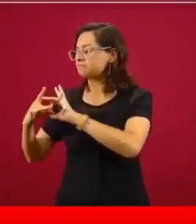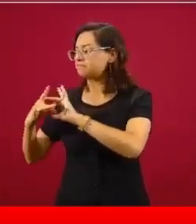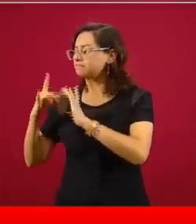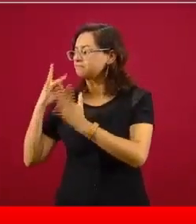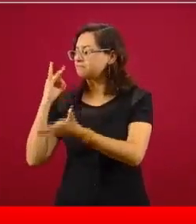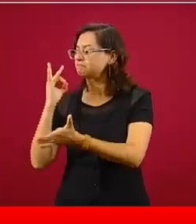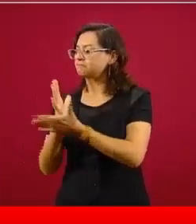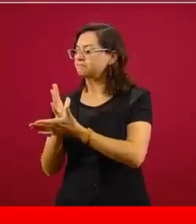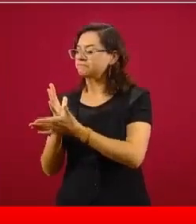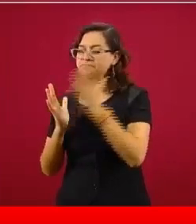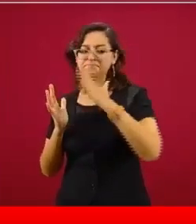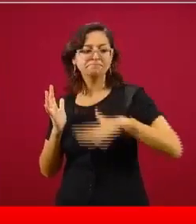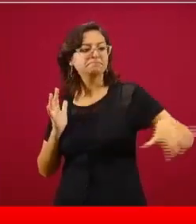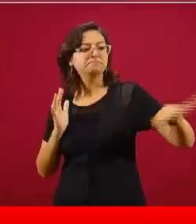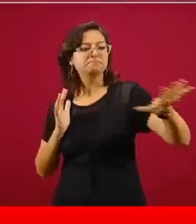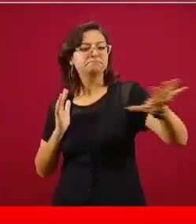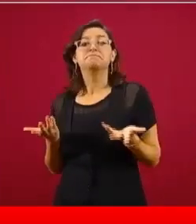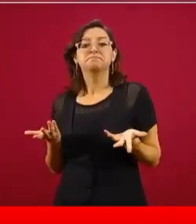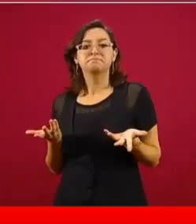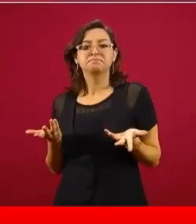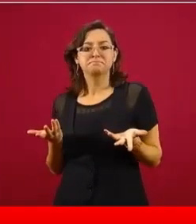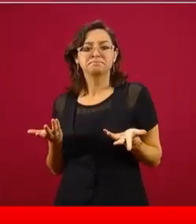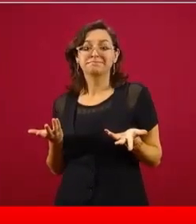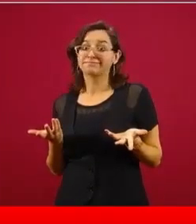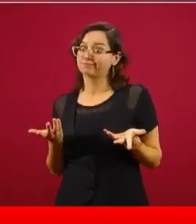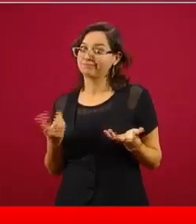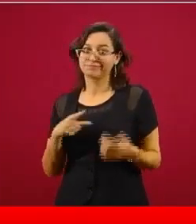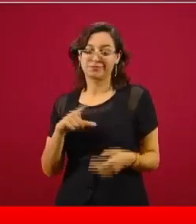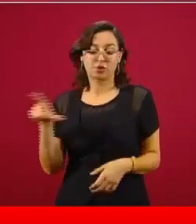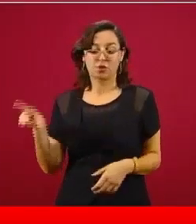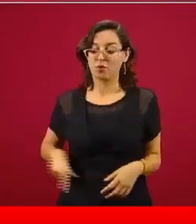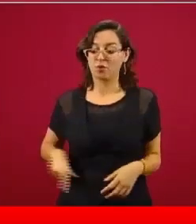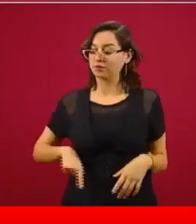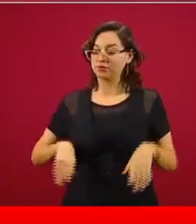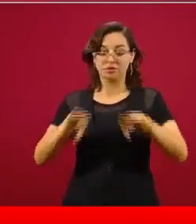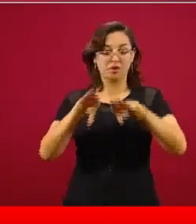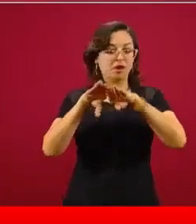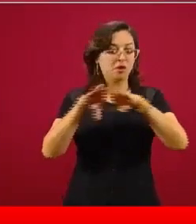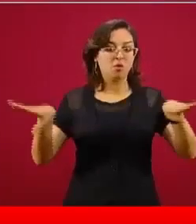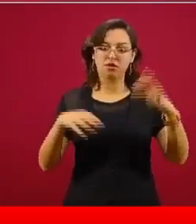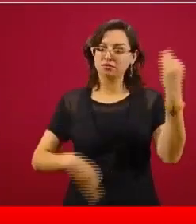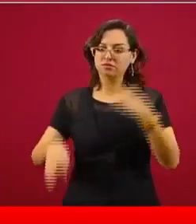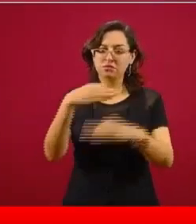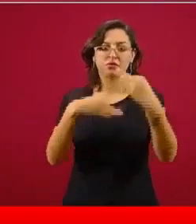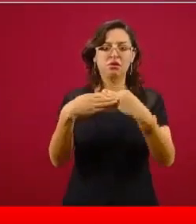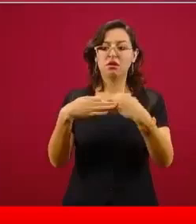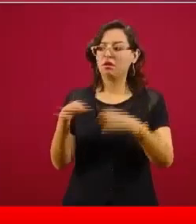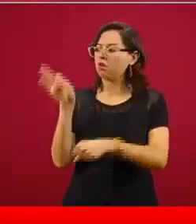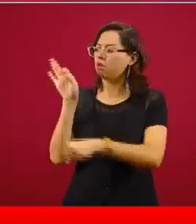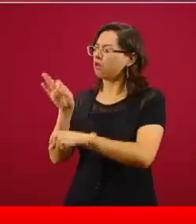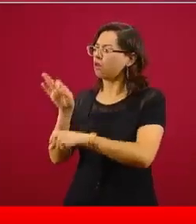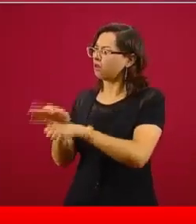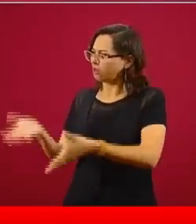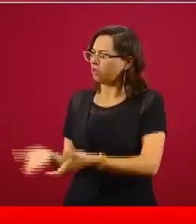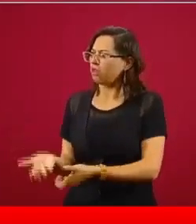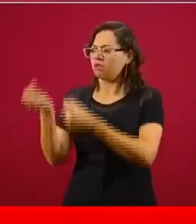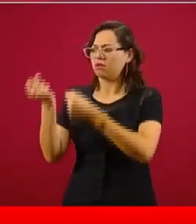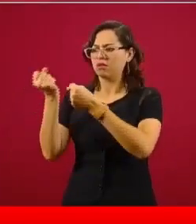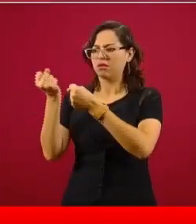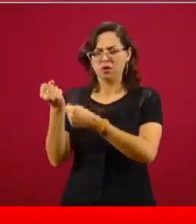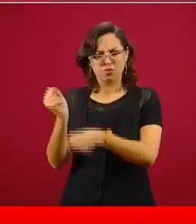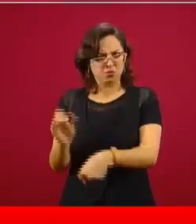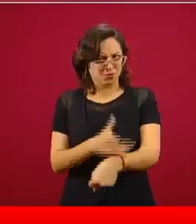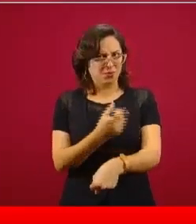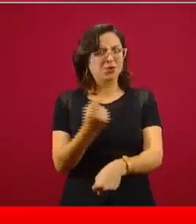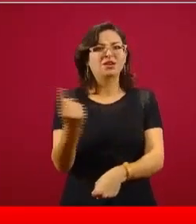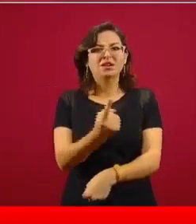por qué rescate? Me acuerdo en